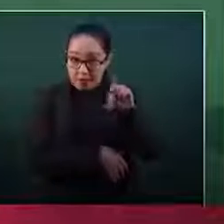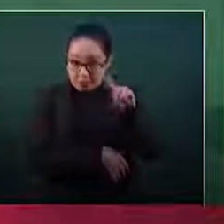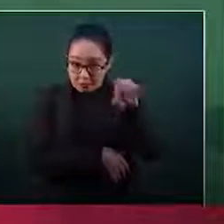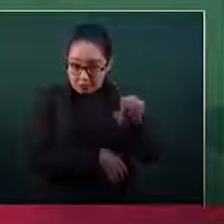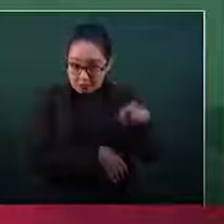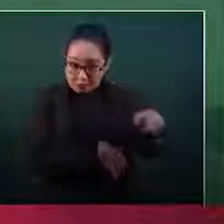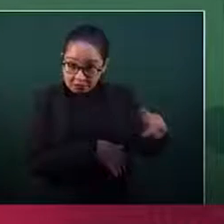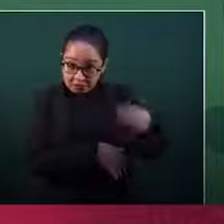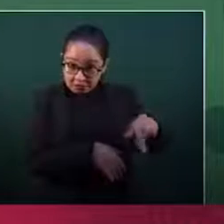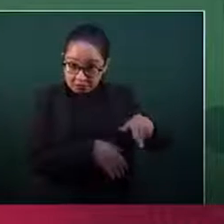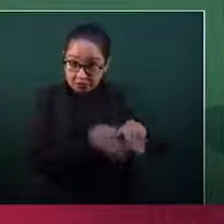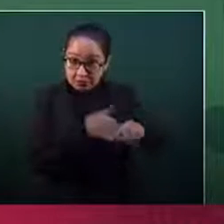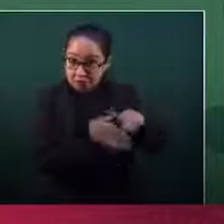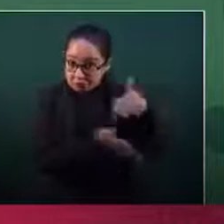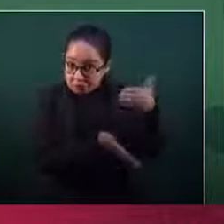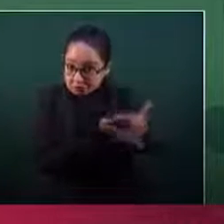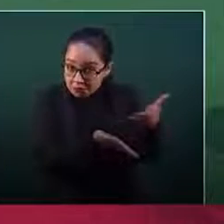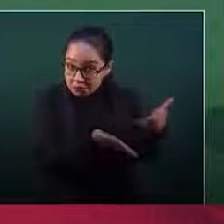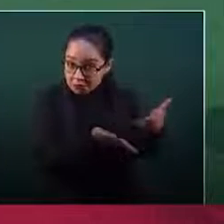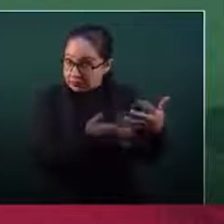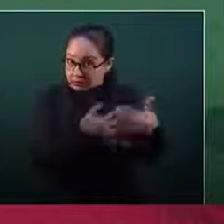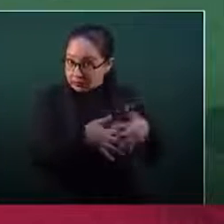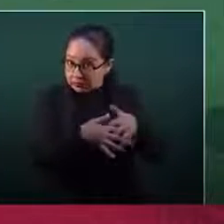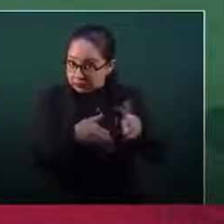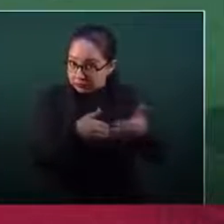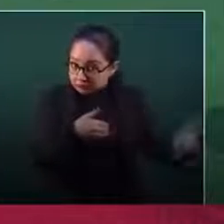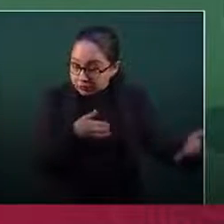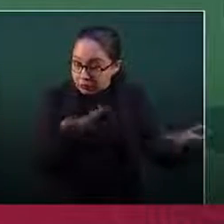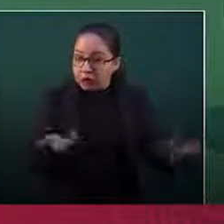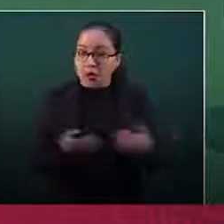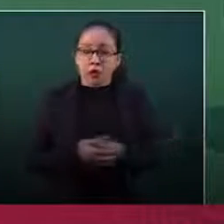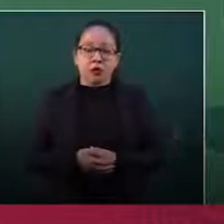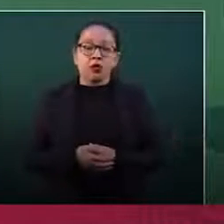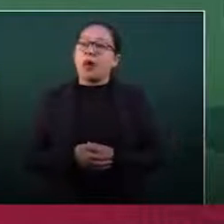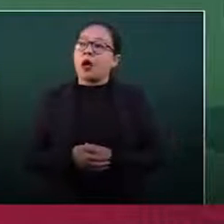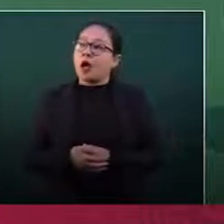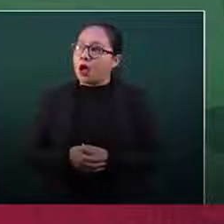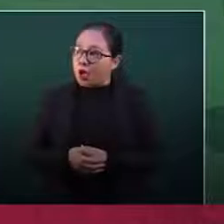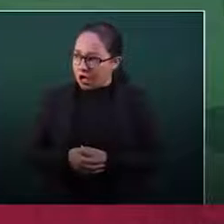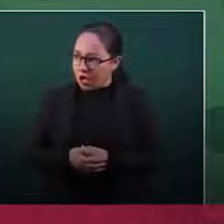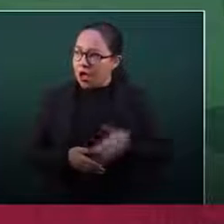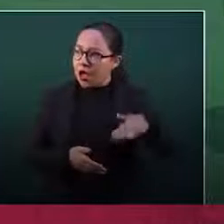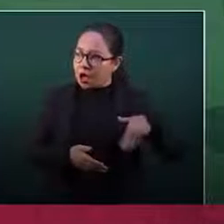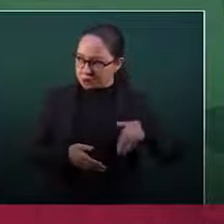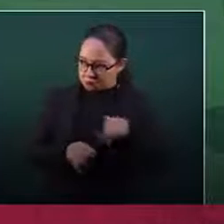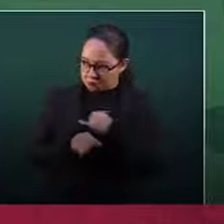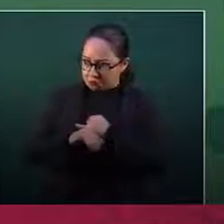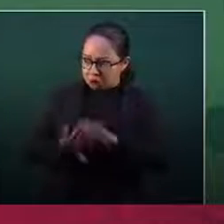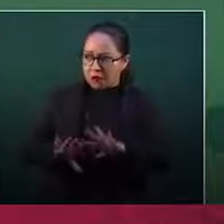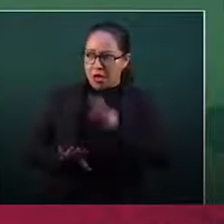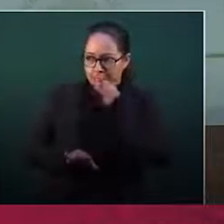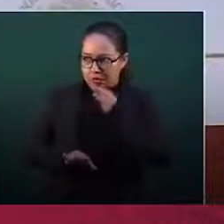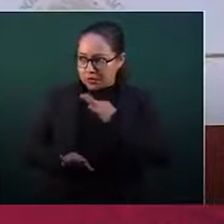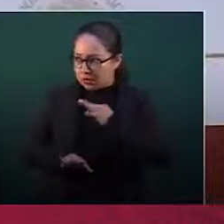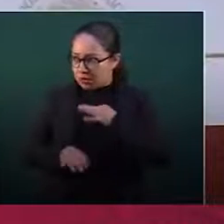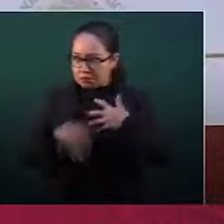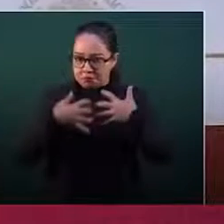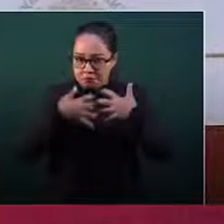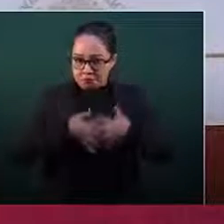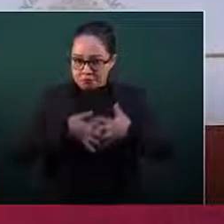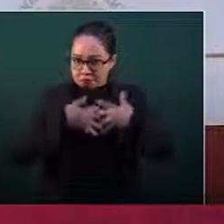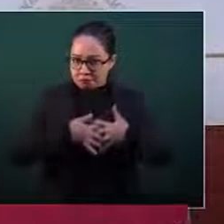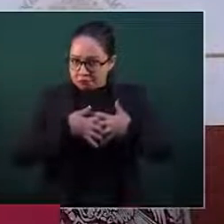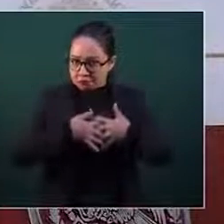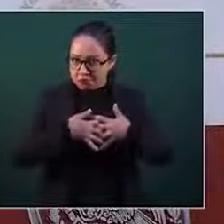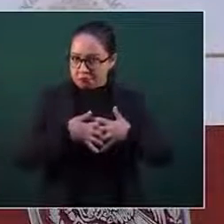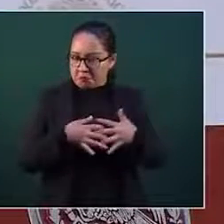El informe que tengo es que está en muy buen estado la planta, que no hay ningún